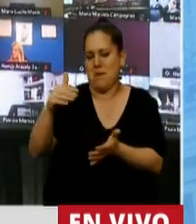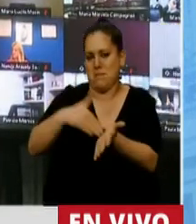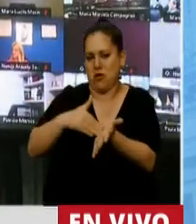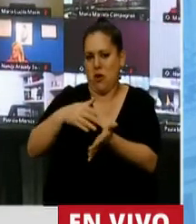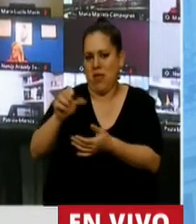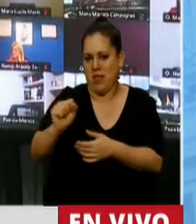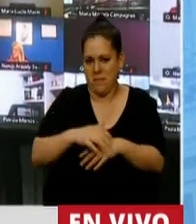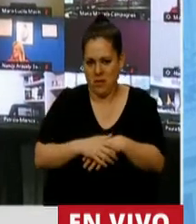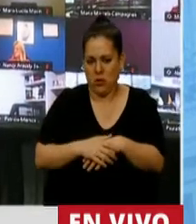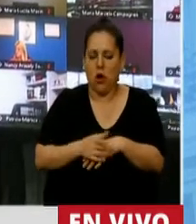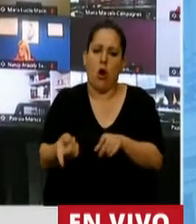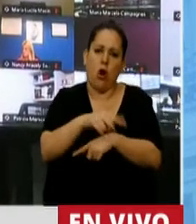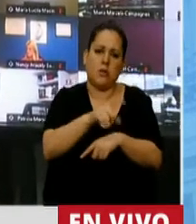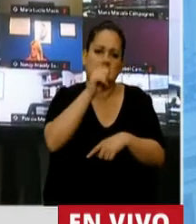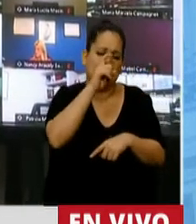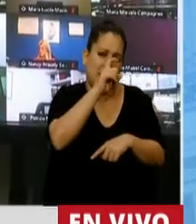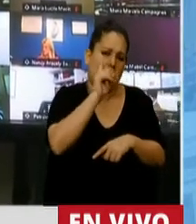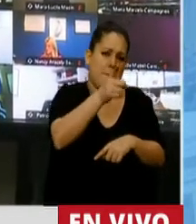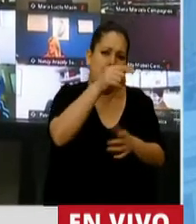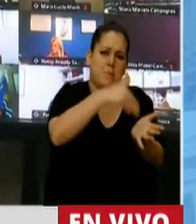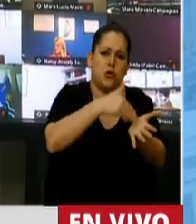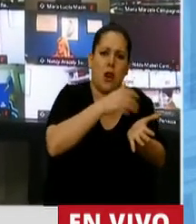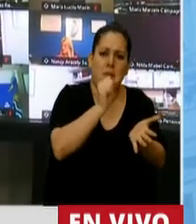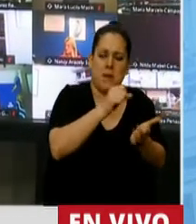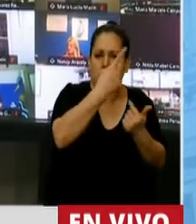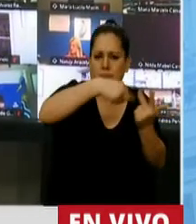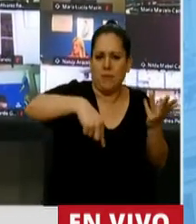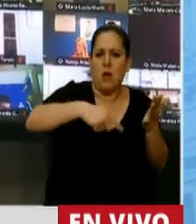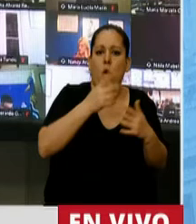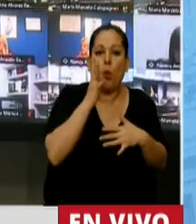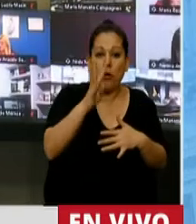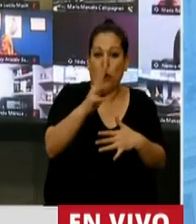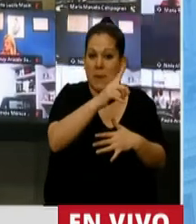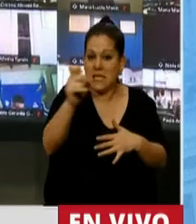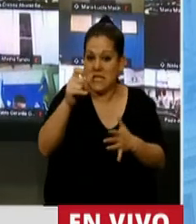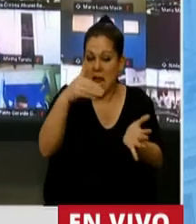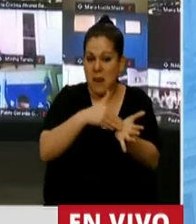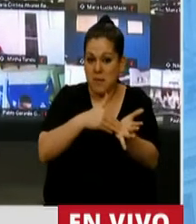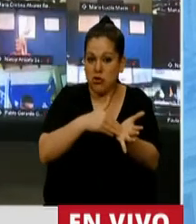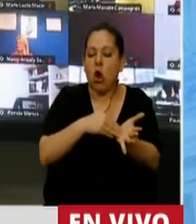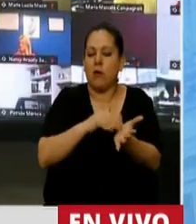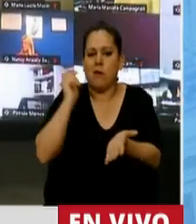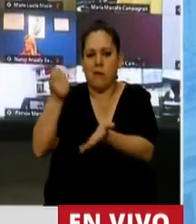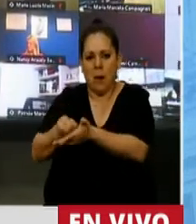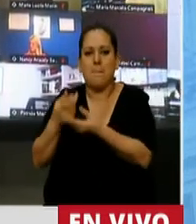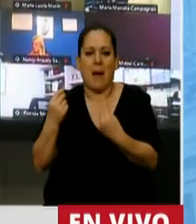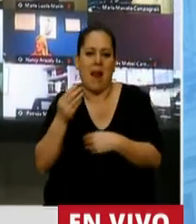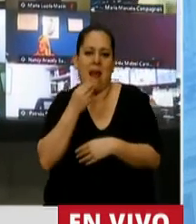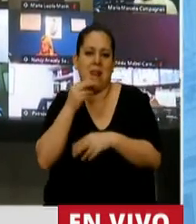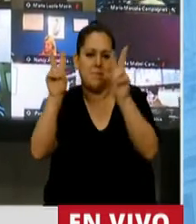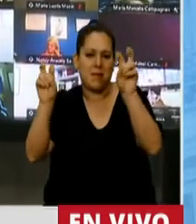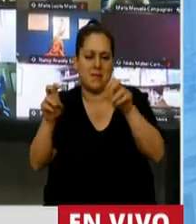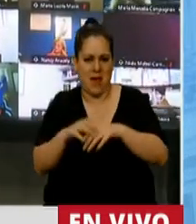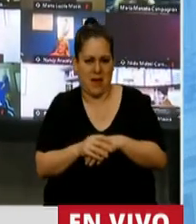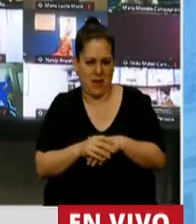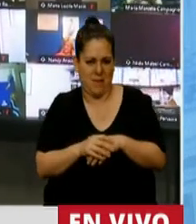la inversión es de más de 7.800 millones de pesos, de los cuales 4.100 son para políticas alimentarias. Un